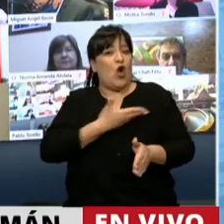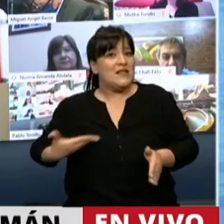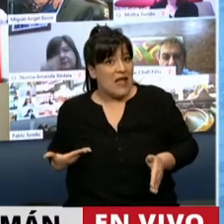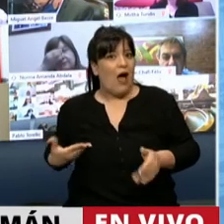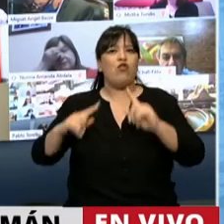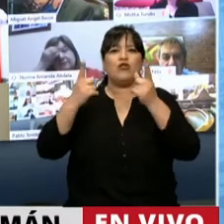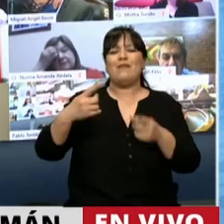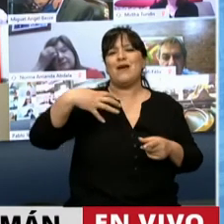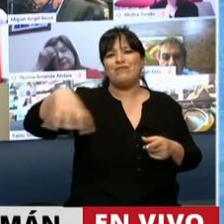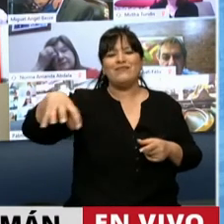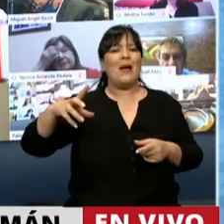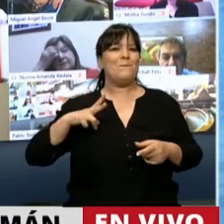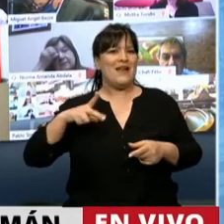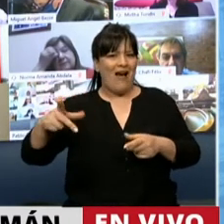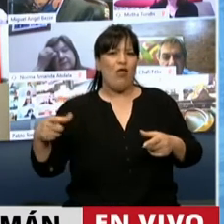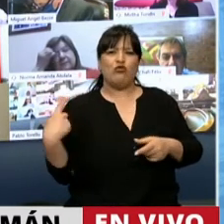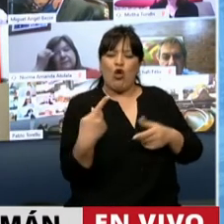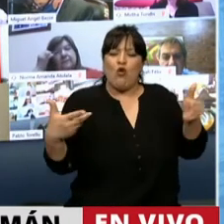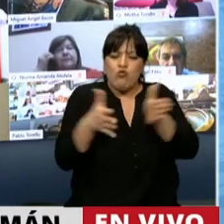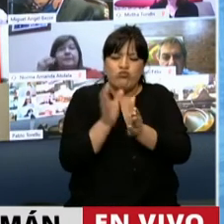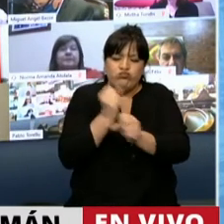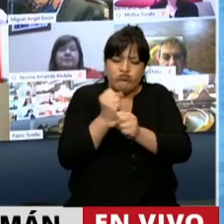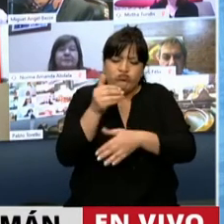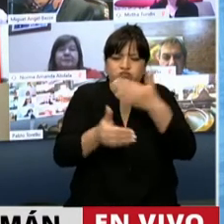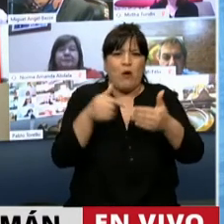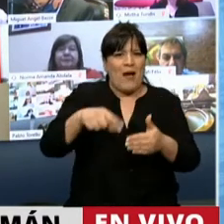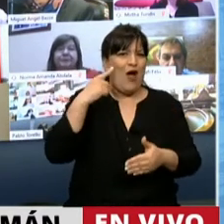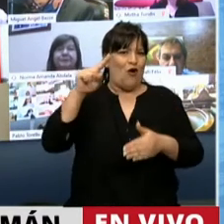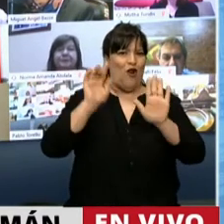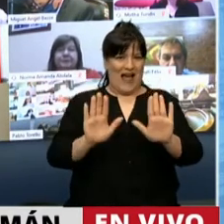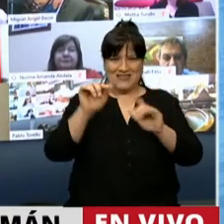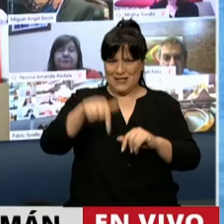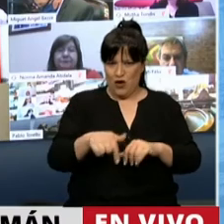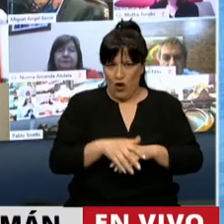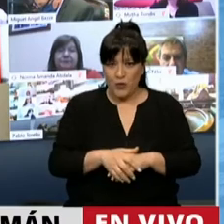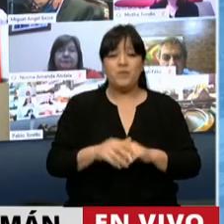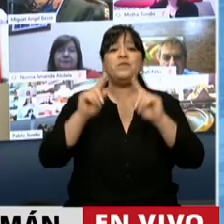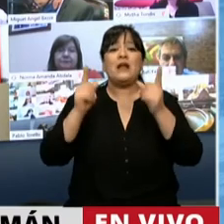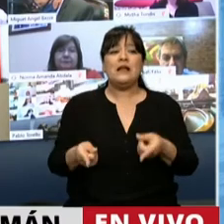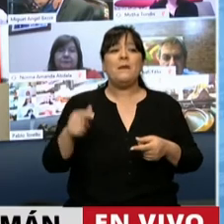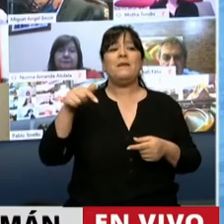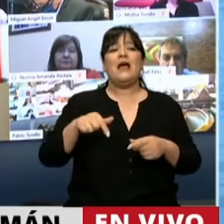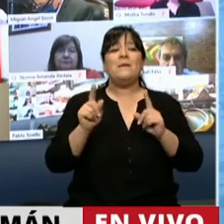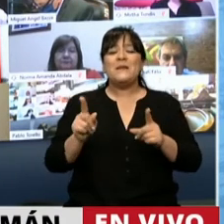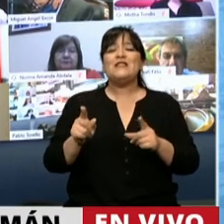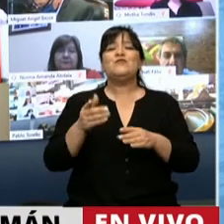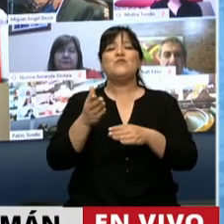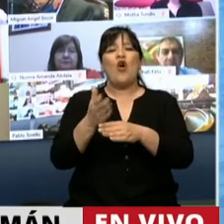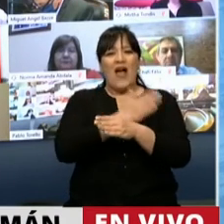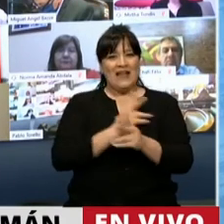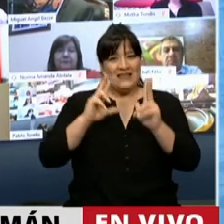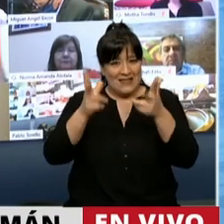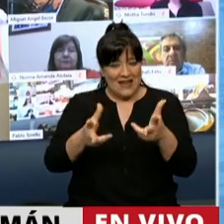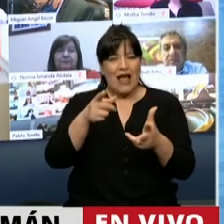y el sector privado para llegar a donde estamos. Sin duda que también, como se ha dicho y como han manifestado los